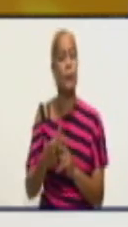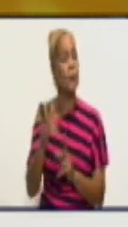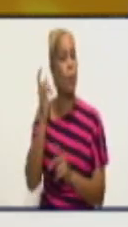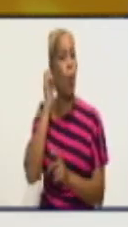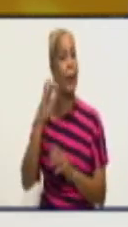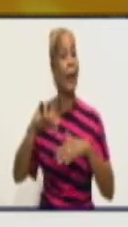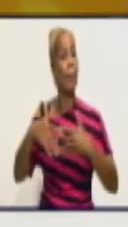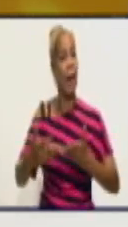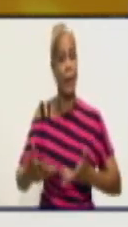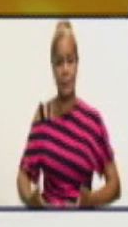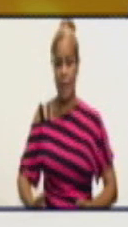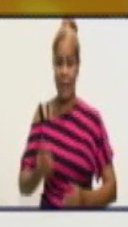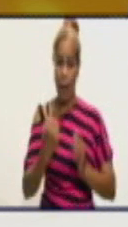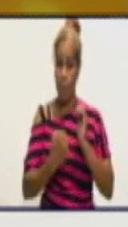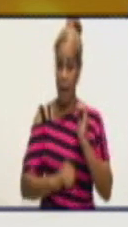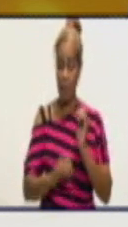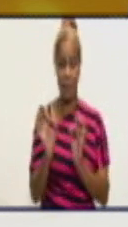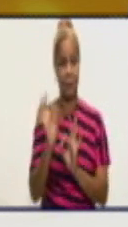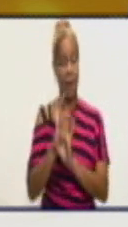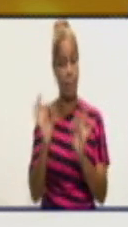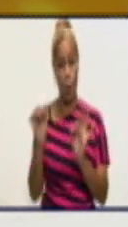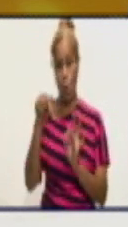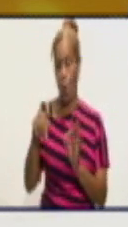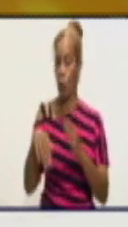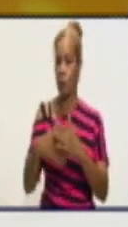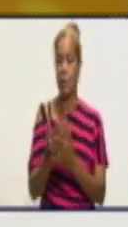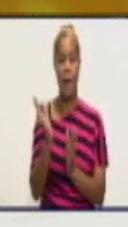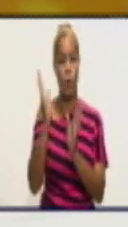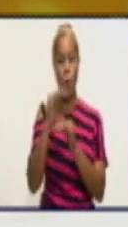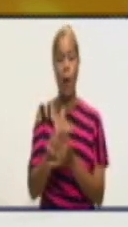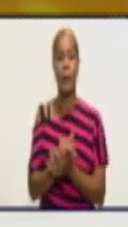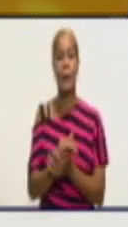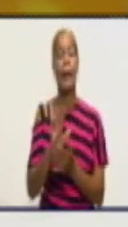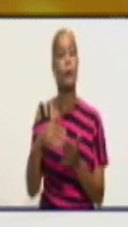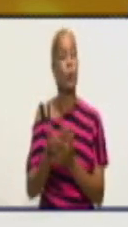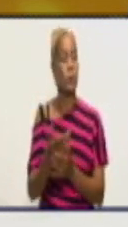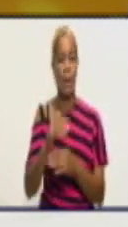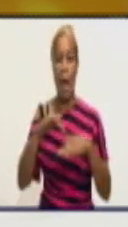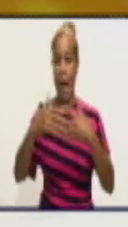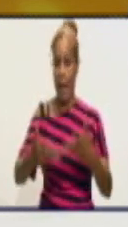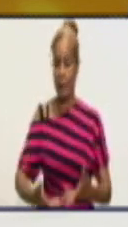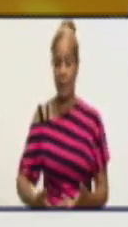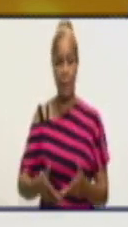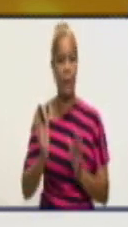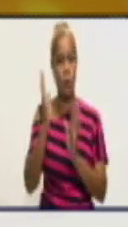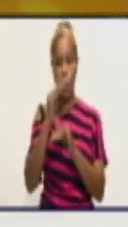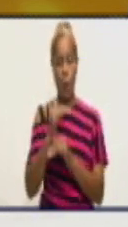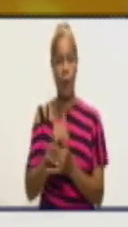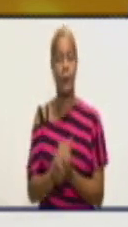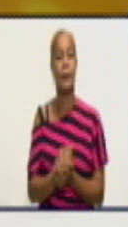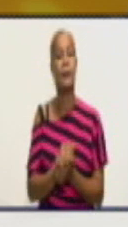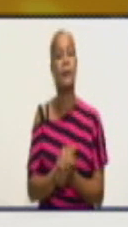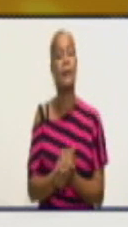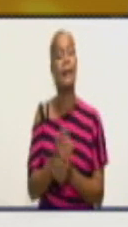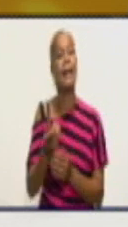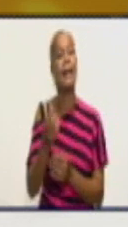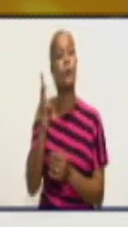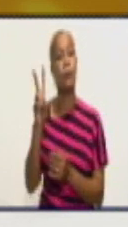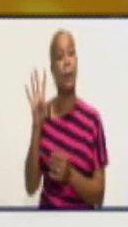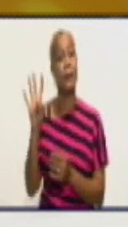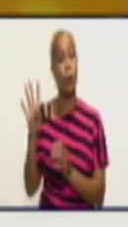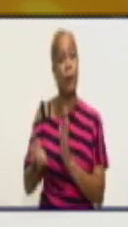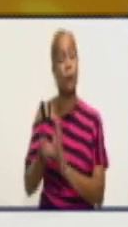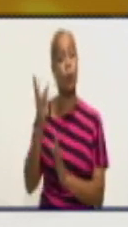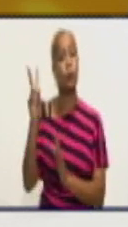se acumulan 49 y no tenemos hoy en estos momentos ninguna gestante activa. Se dieron en las últimas 24 horas